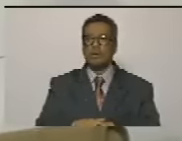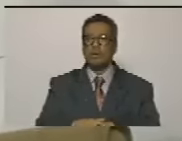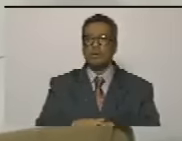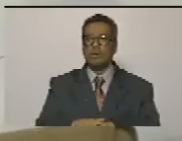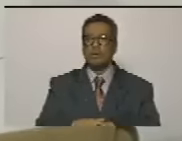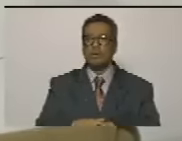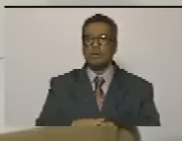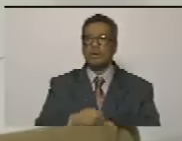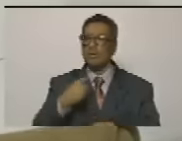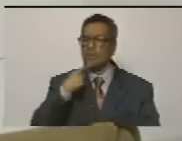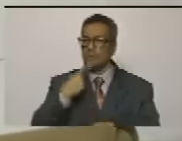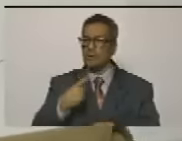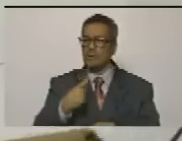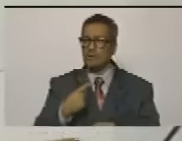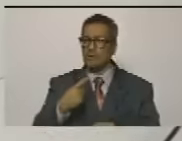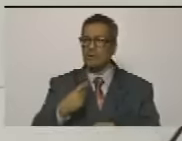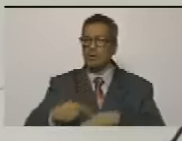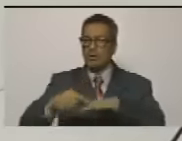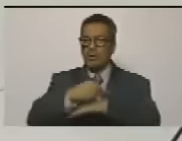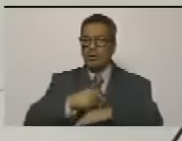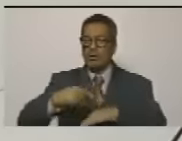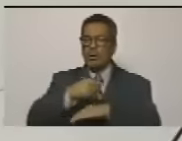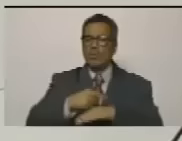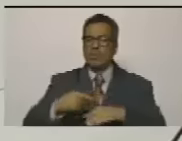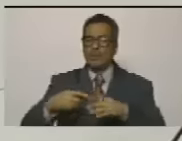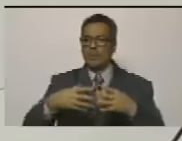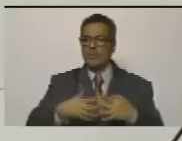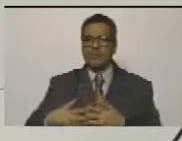a solicitud del gobierno de Donald Trump